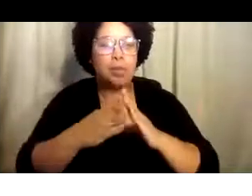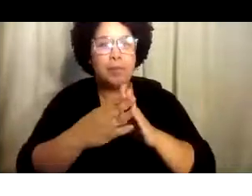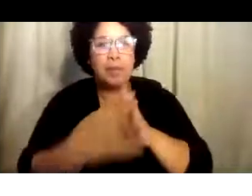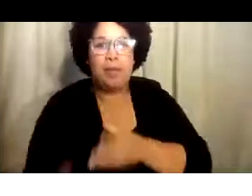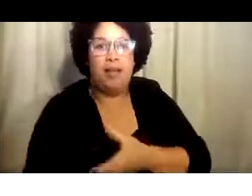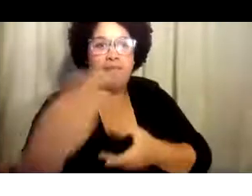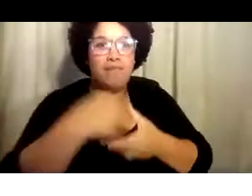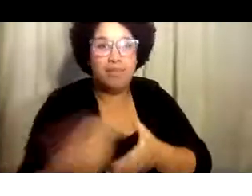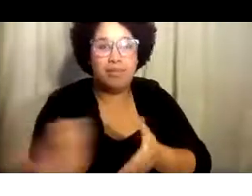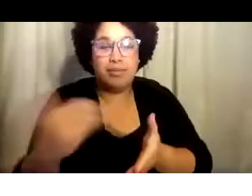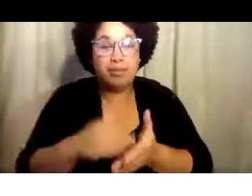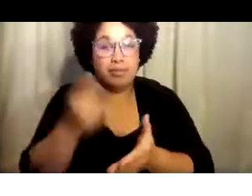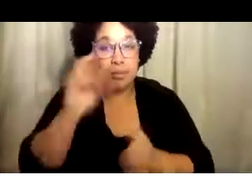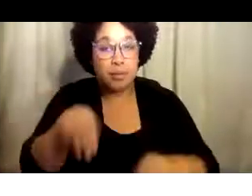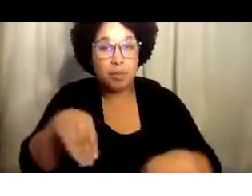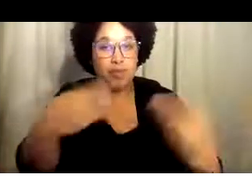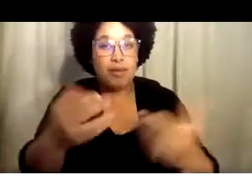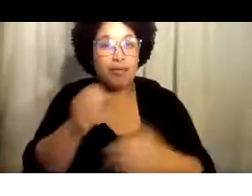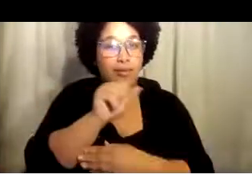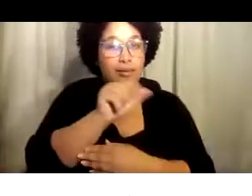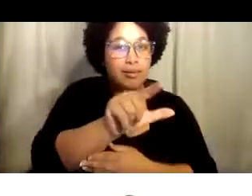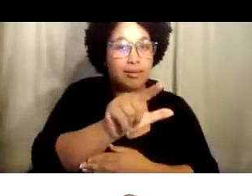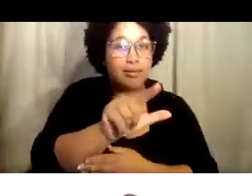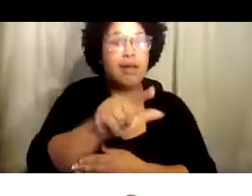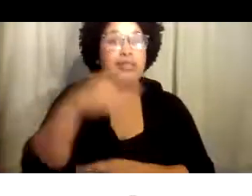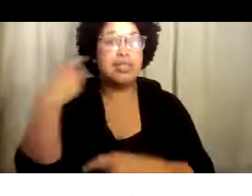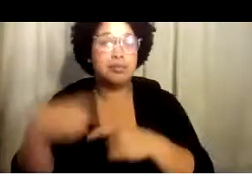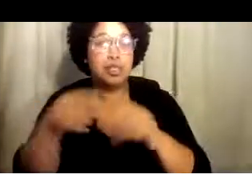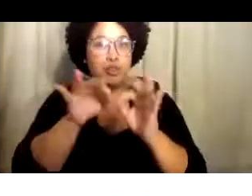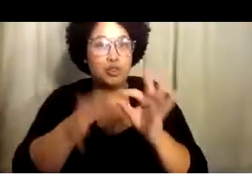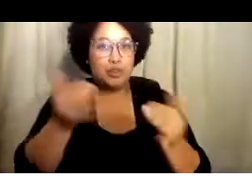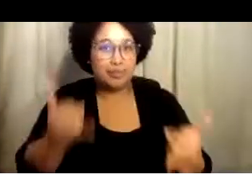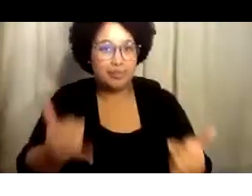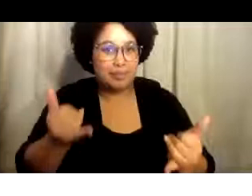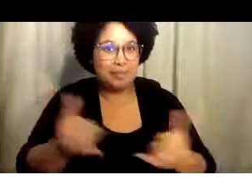se está ofreciendo interpretación en lenguaje de señas y también en español.